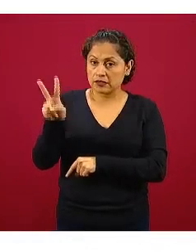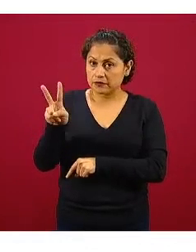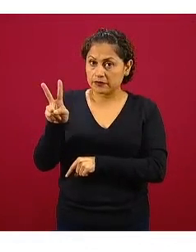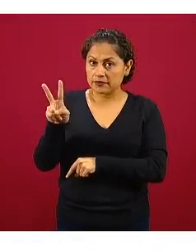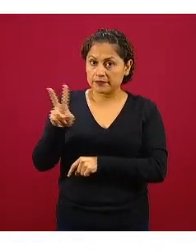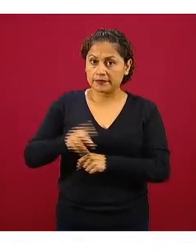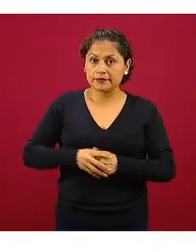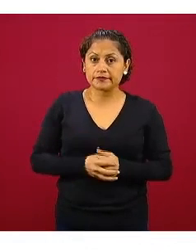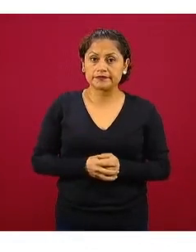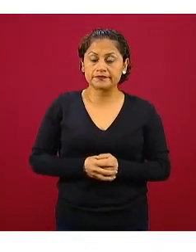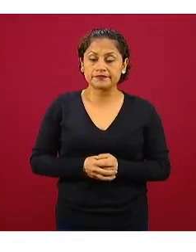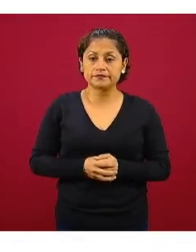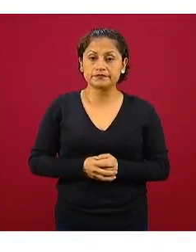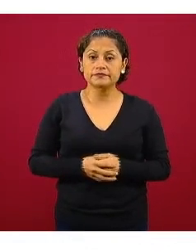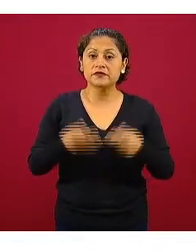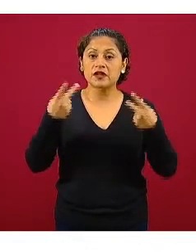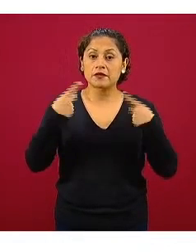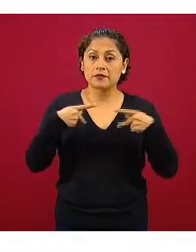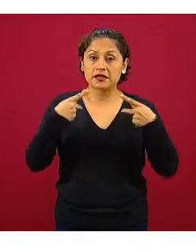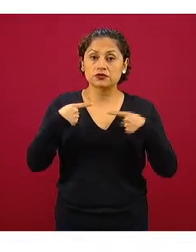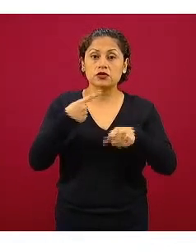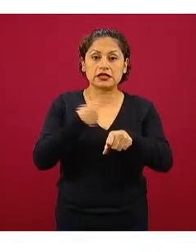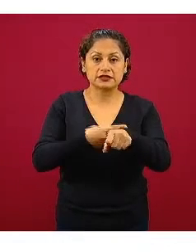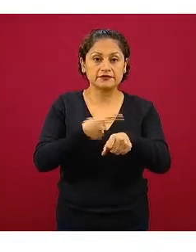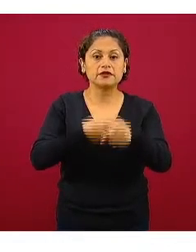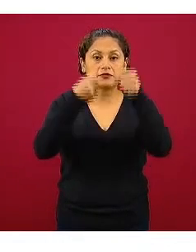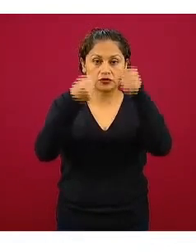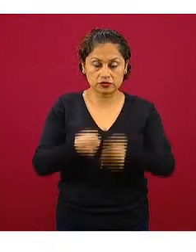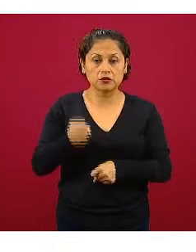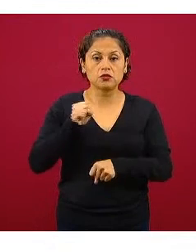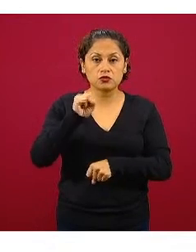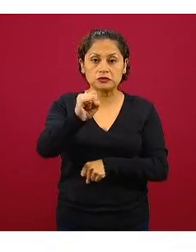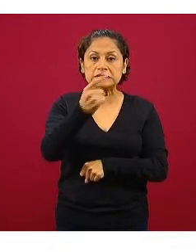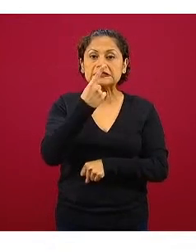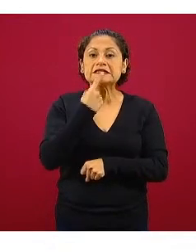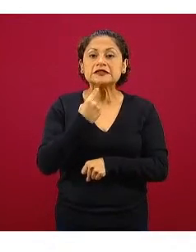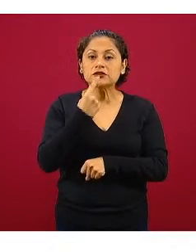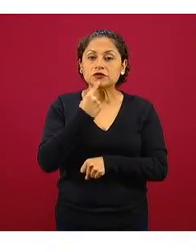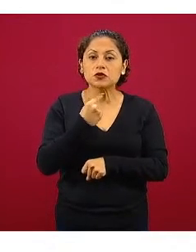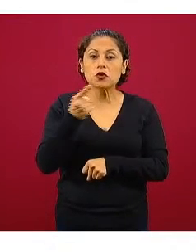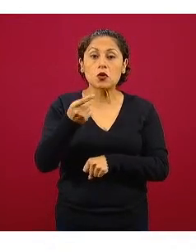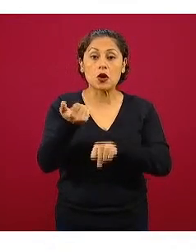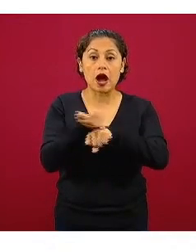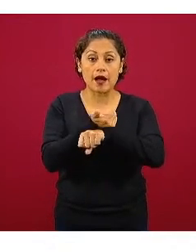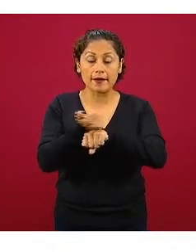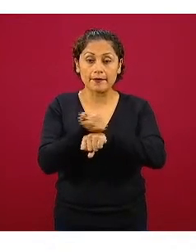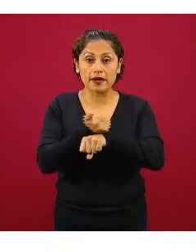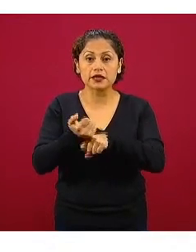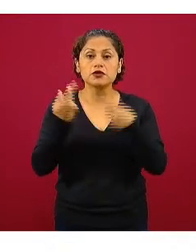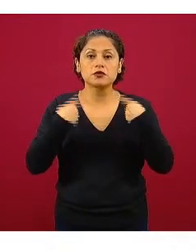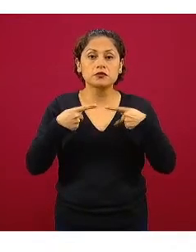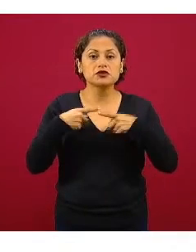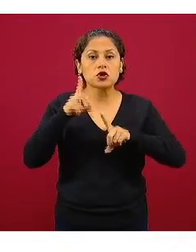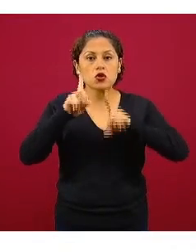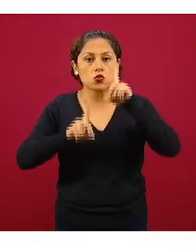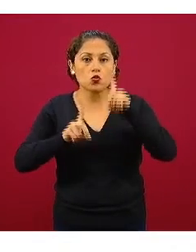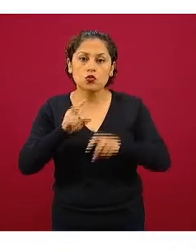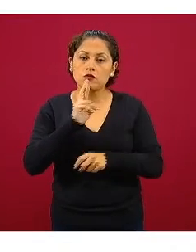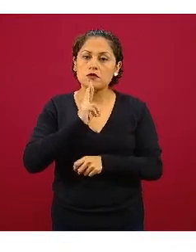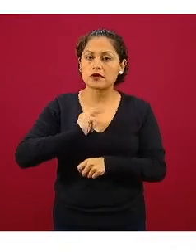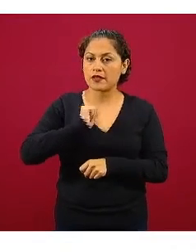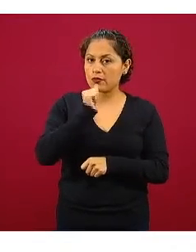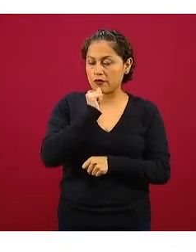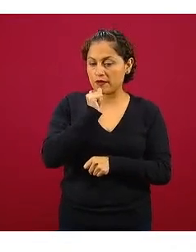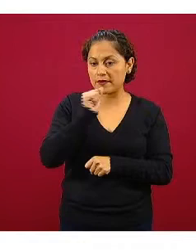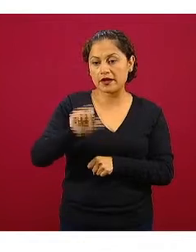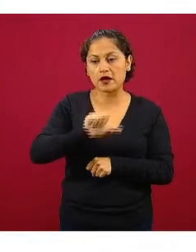está ahí casos confirmados en rojo casos sospechosos en estudio en amarillo y casos negativos que tuvieron